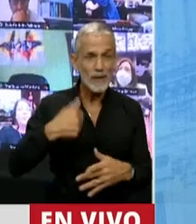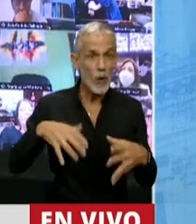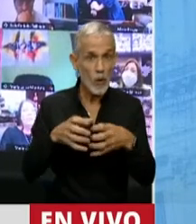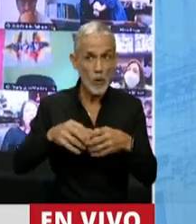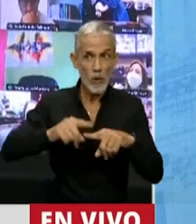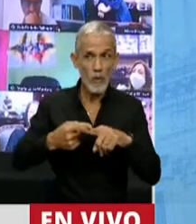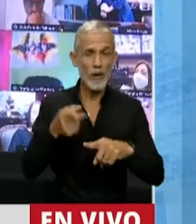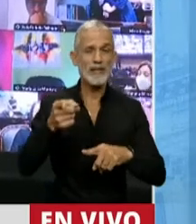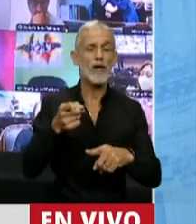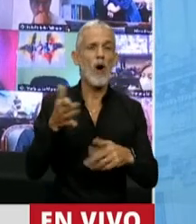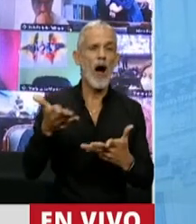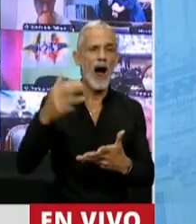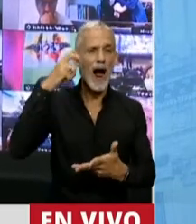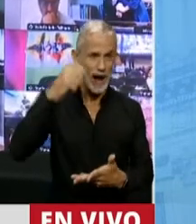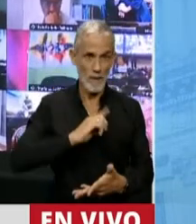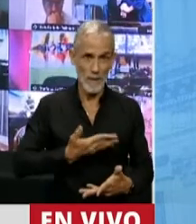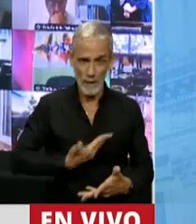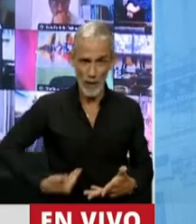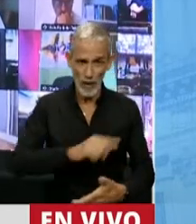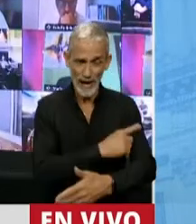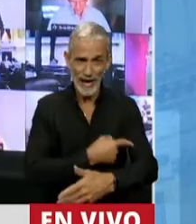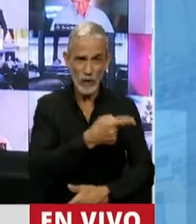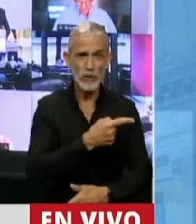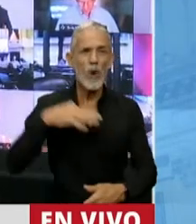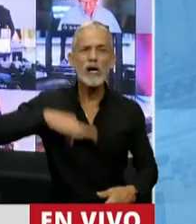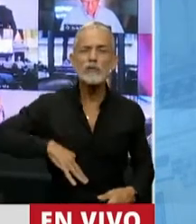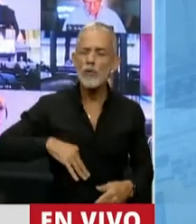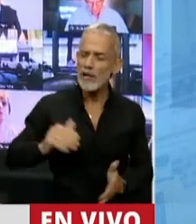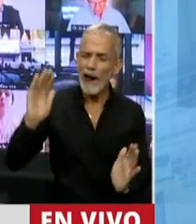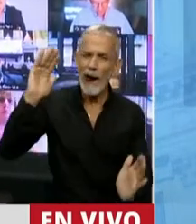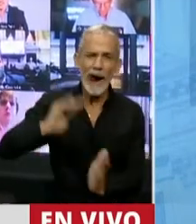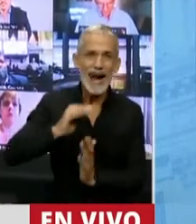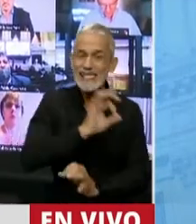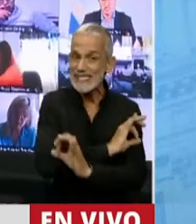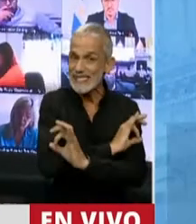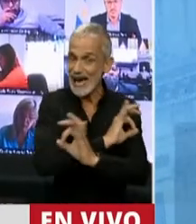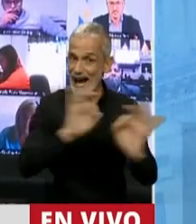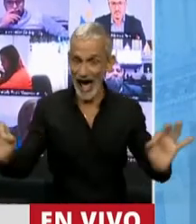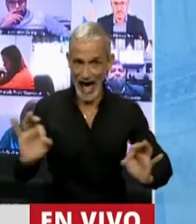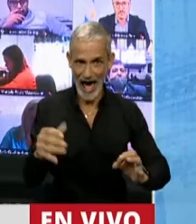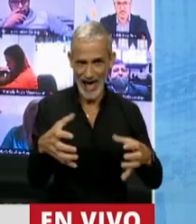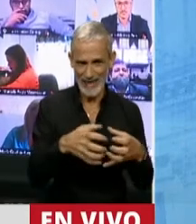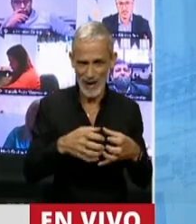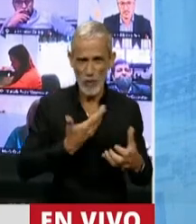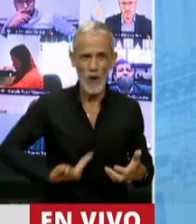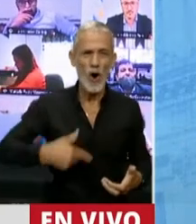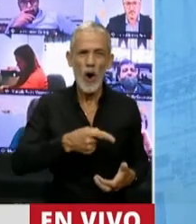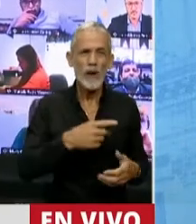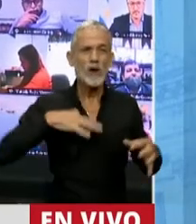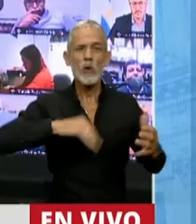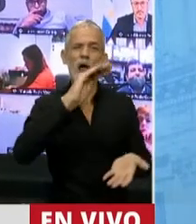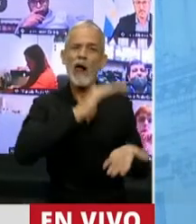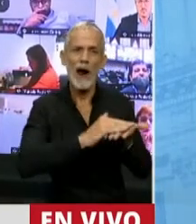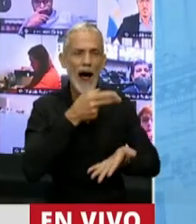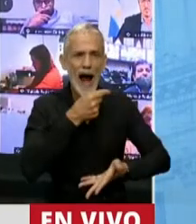bloque, al Ejecutivo Nacional, no le tocó el sueldo a ningún miembro del Ejecutivo Nacional, a ningún miembro